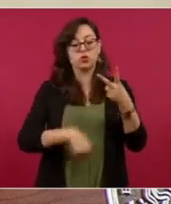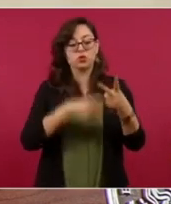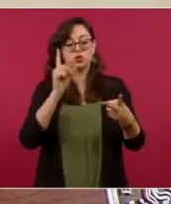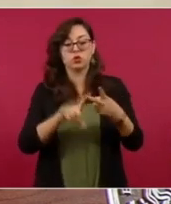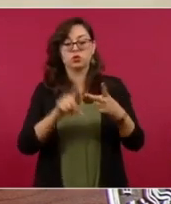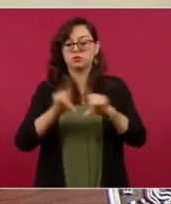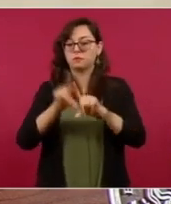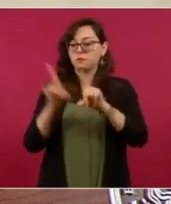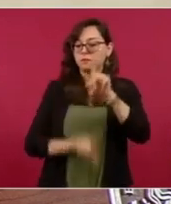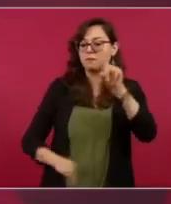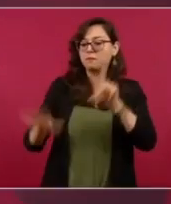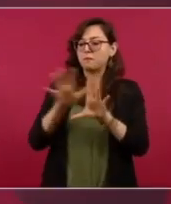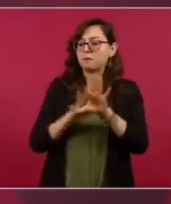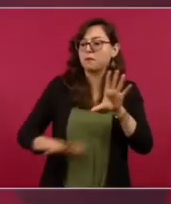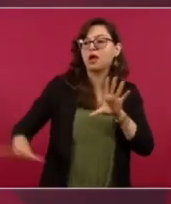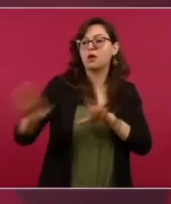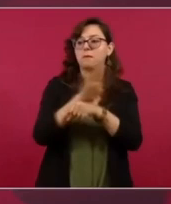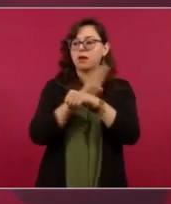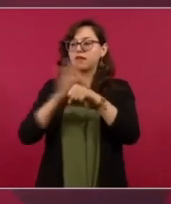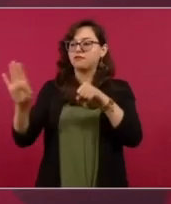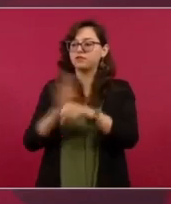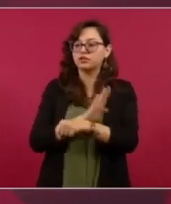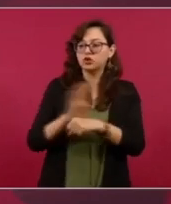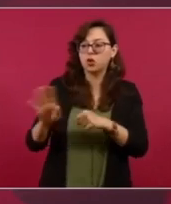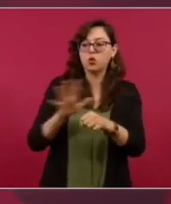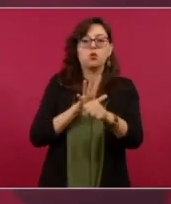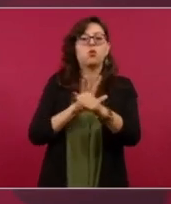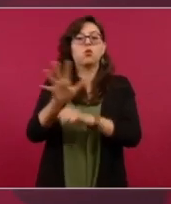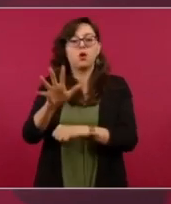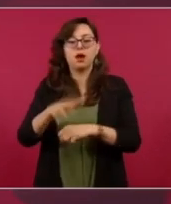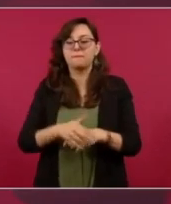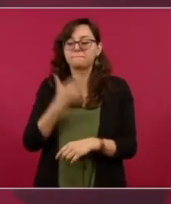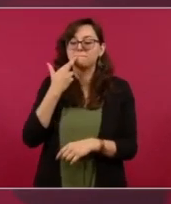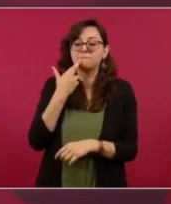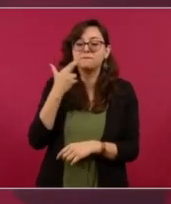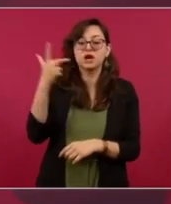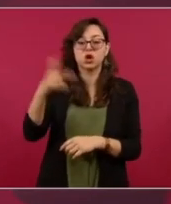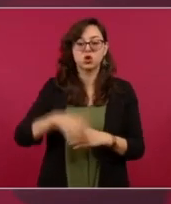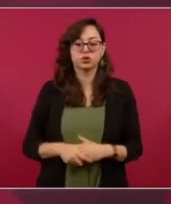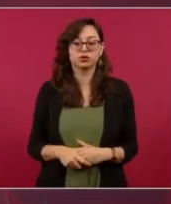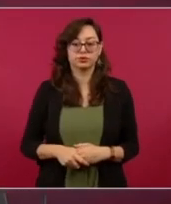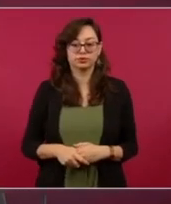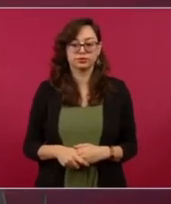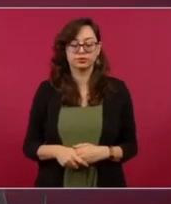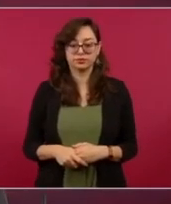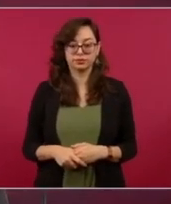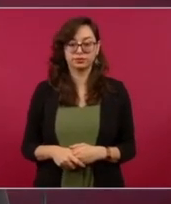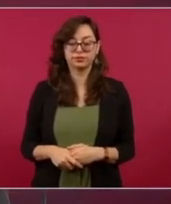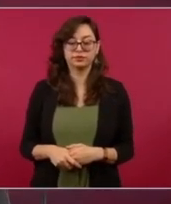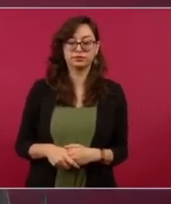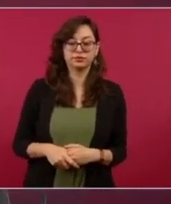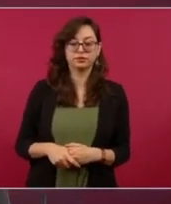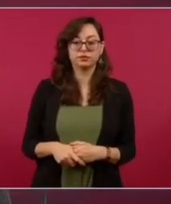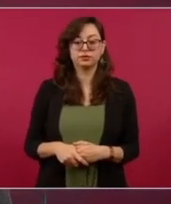va a ayudar mucho.